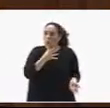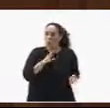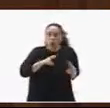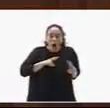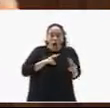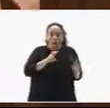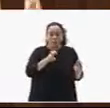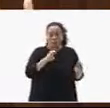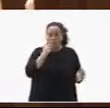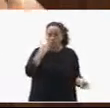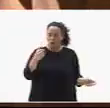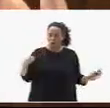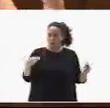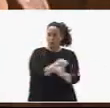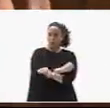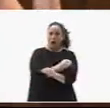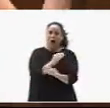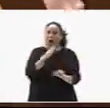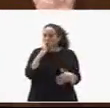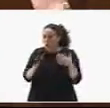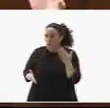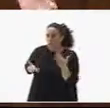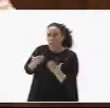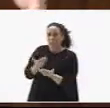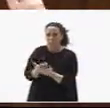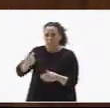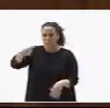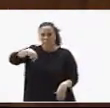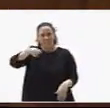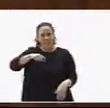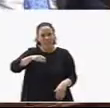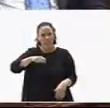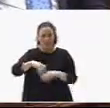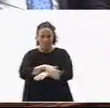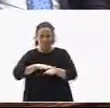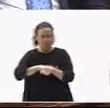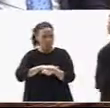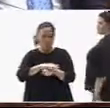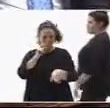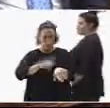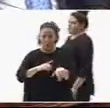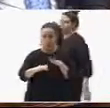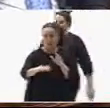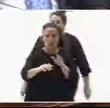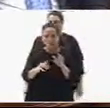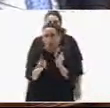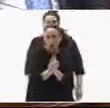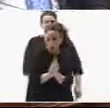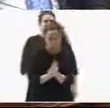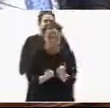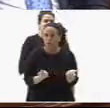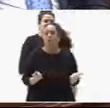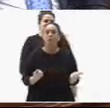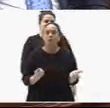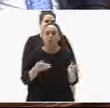ambigüedad a pedir la presidencia del Gobierno en un tiempo récord. debo decirle que admiramos